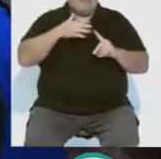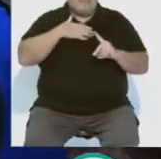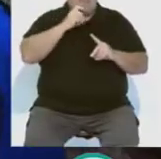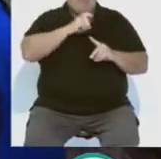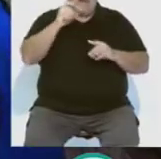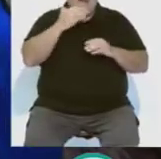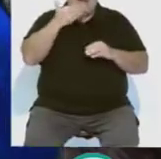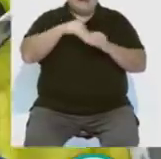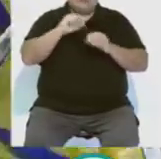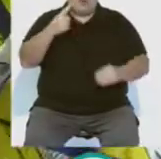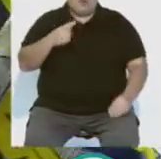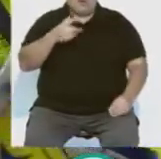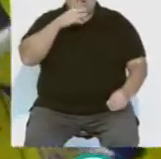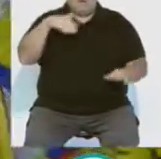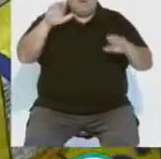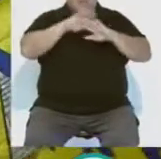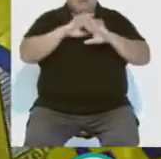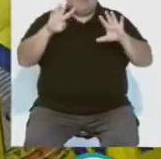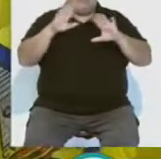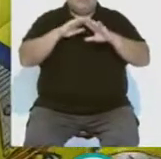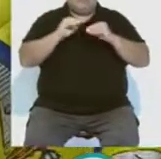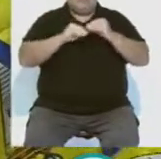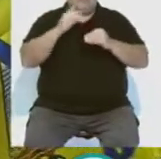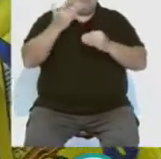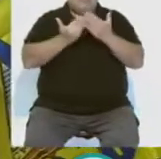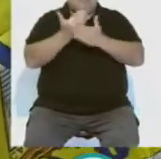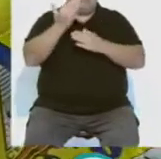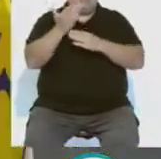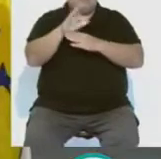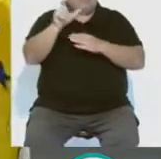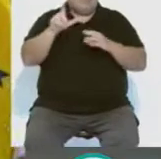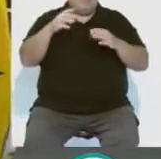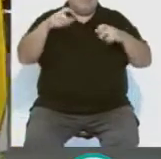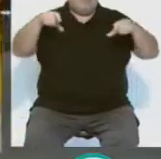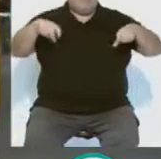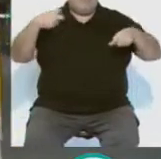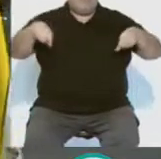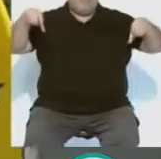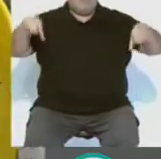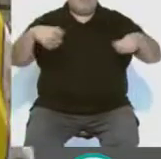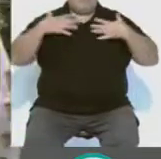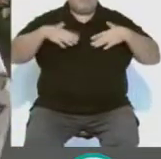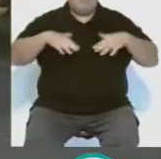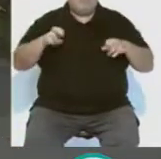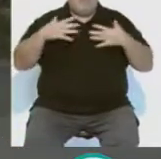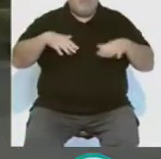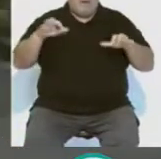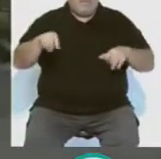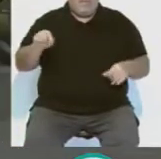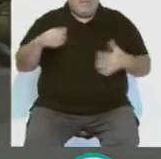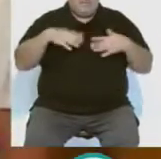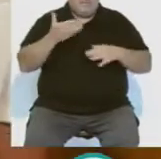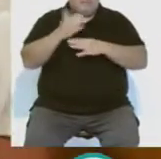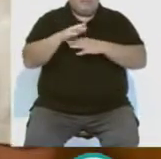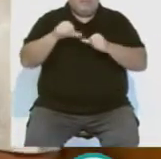Fundación Cajasol. Ya esta noche a las 9 para finalizar el día tendrá lugar en Carranza la presentación de las equipaciones que vestirá el equipo